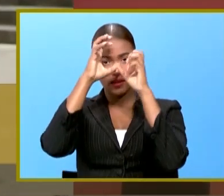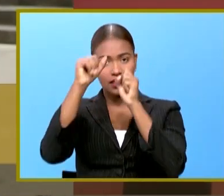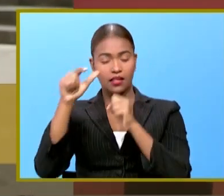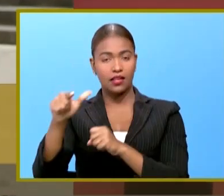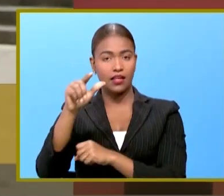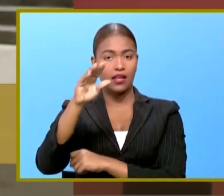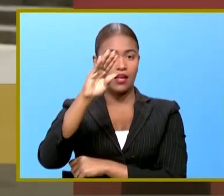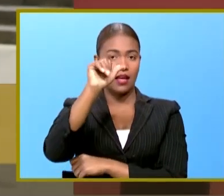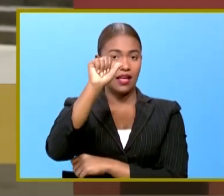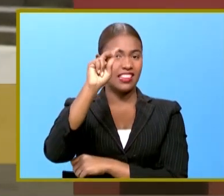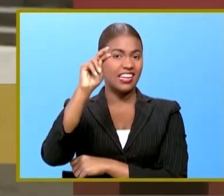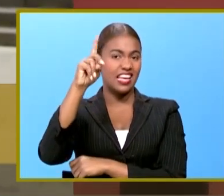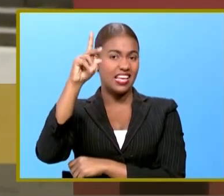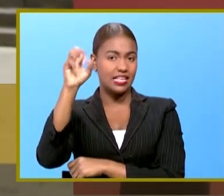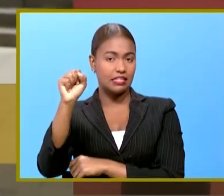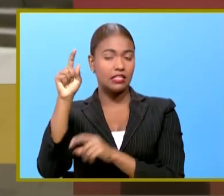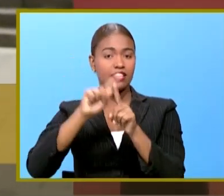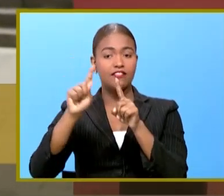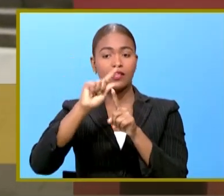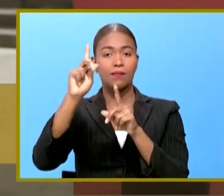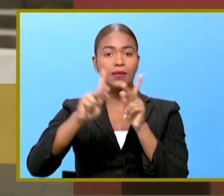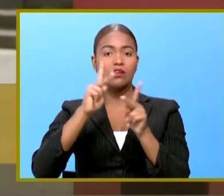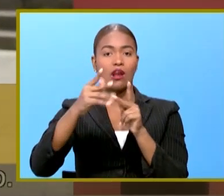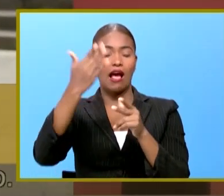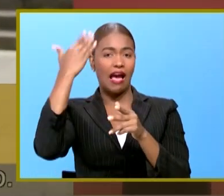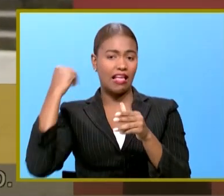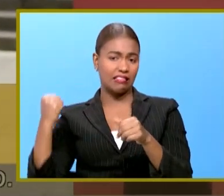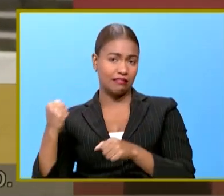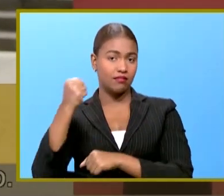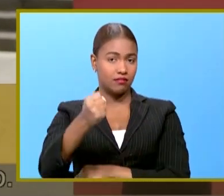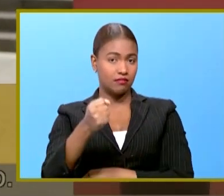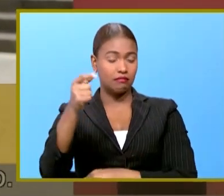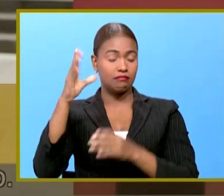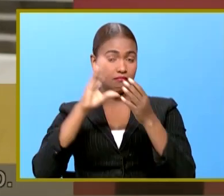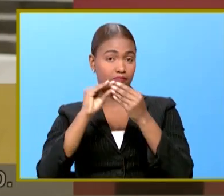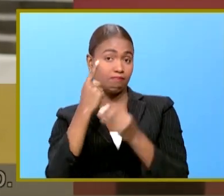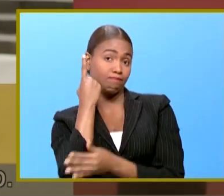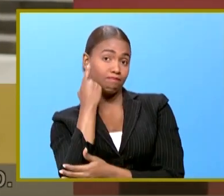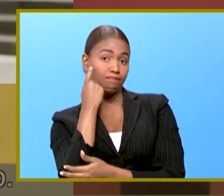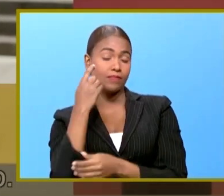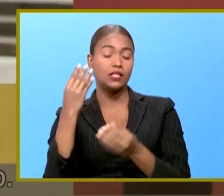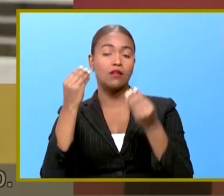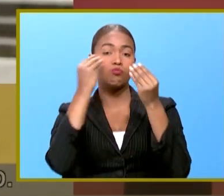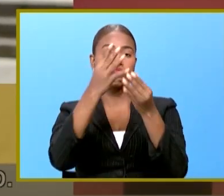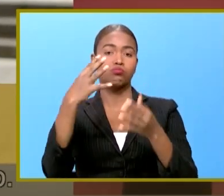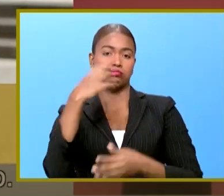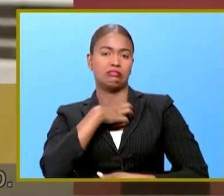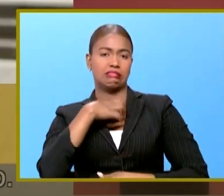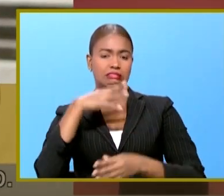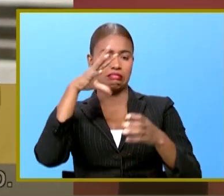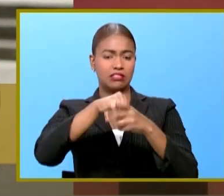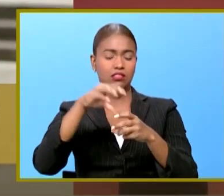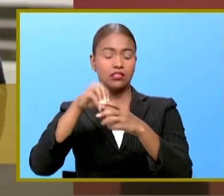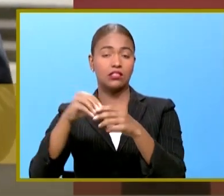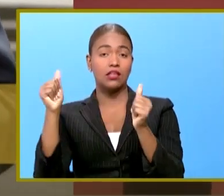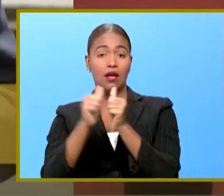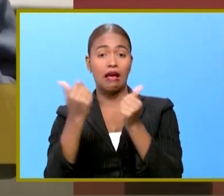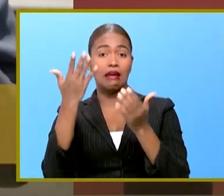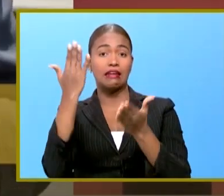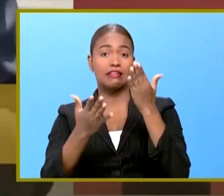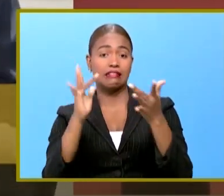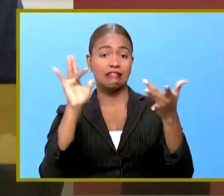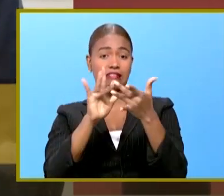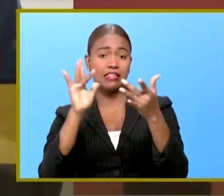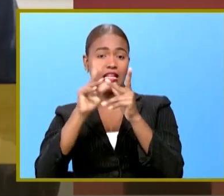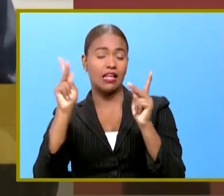Manuel López Obrador y algunos de sus antecesores señalados recientemente en una denuncia de participar en una presunta red